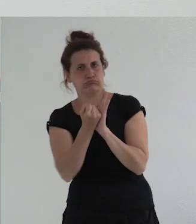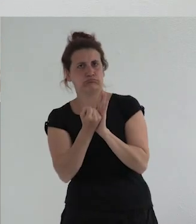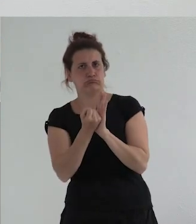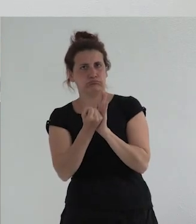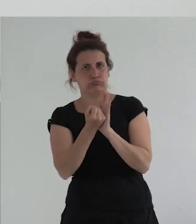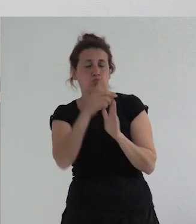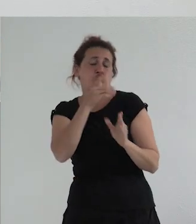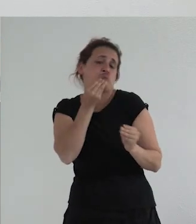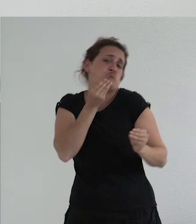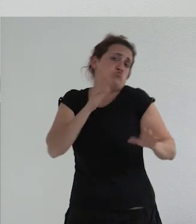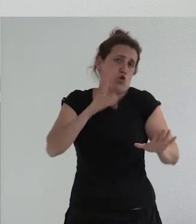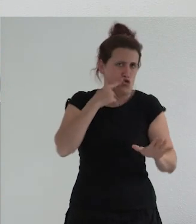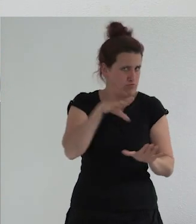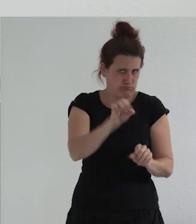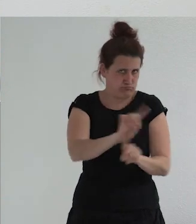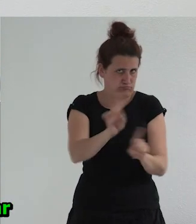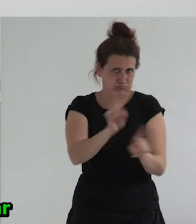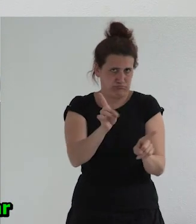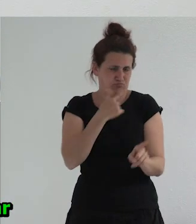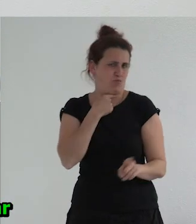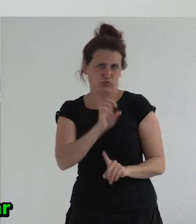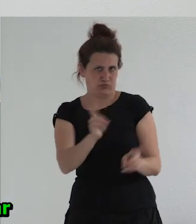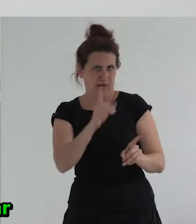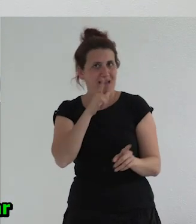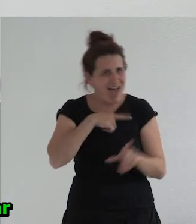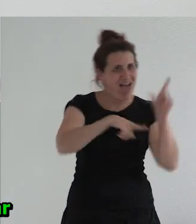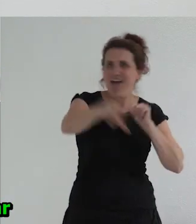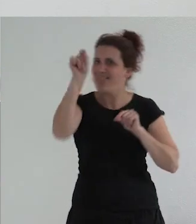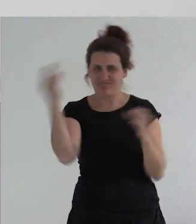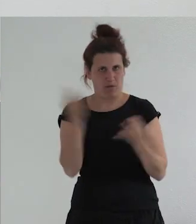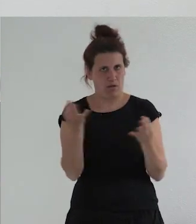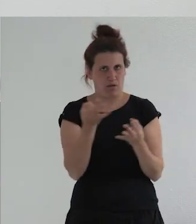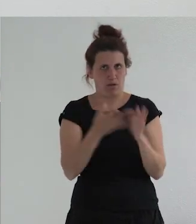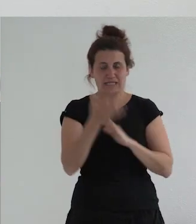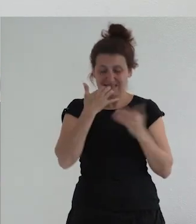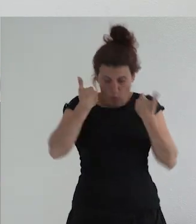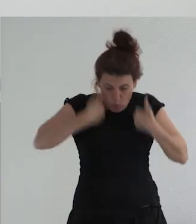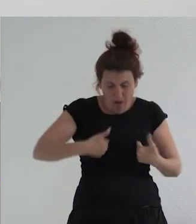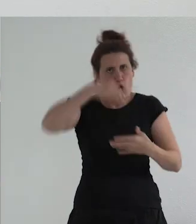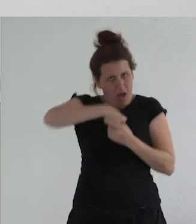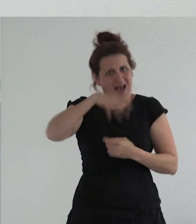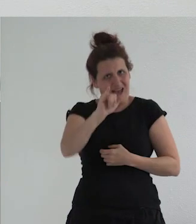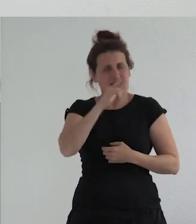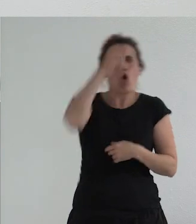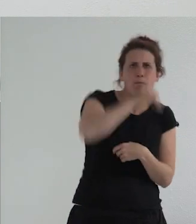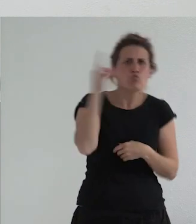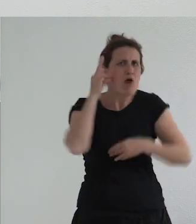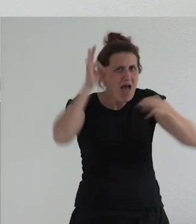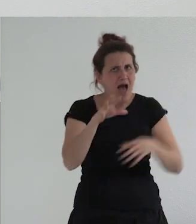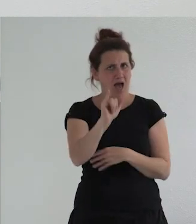bueno no compro no hay que elegir o sea ¿está en algún lugar del cuerpo el ser hombre o mujer o no está?